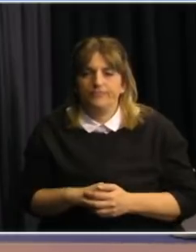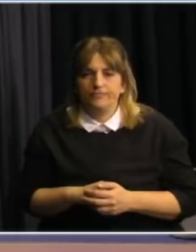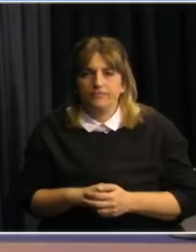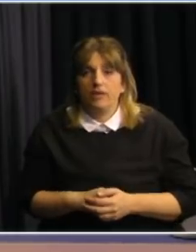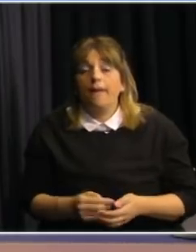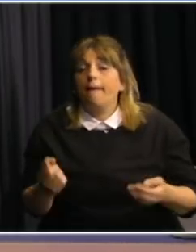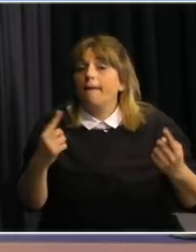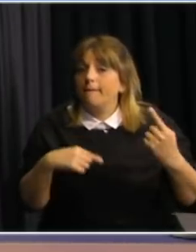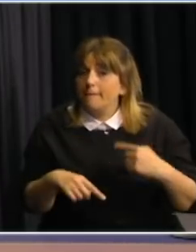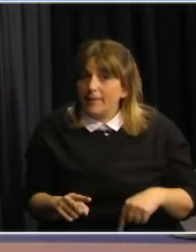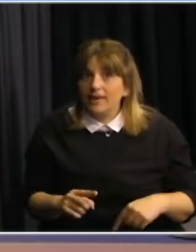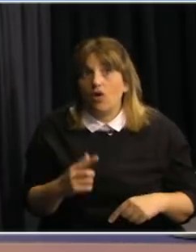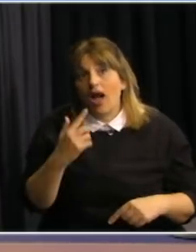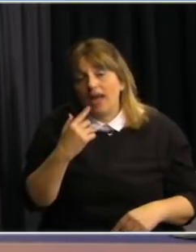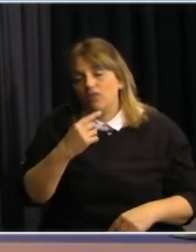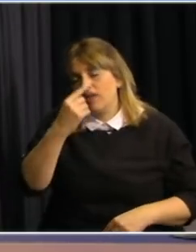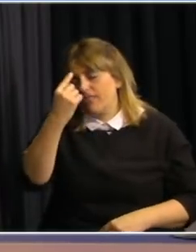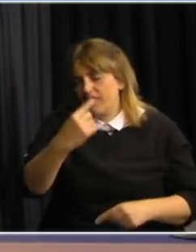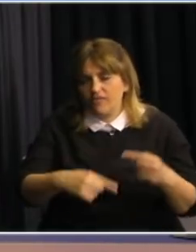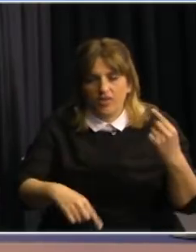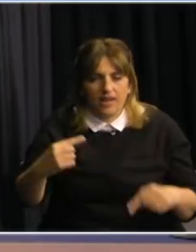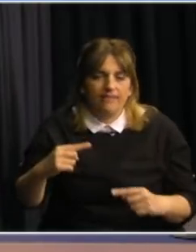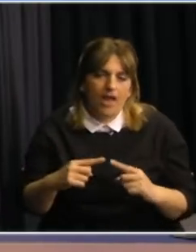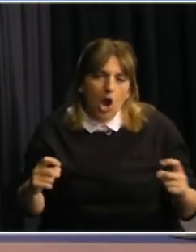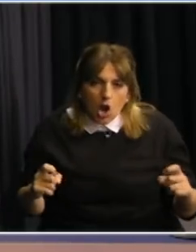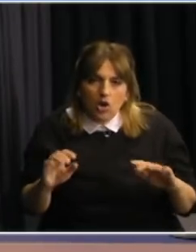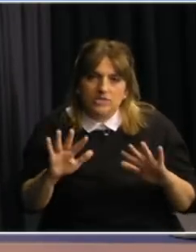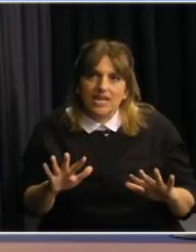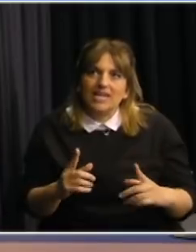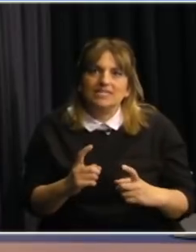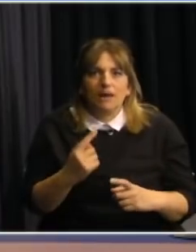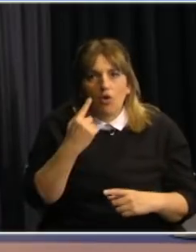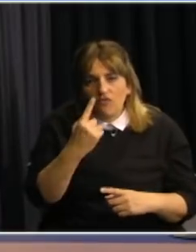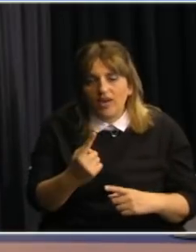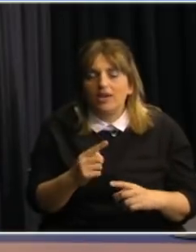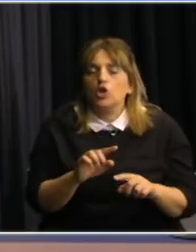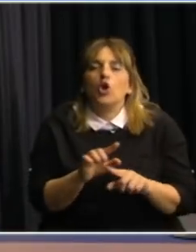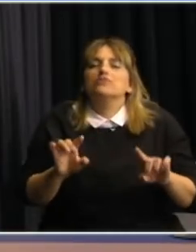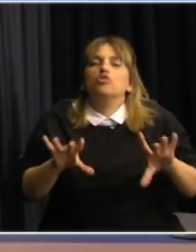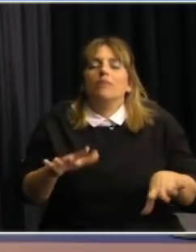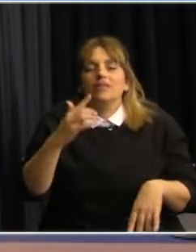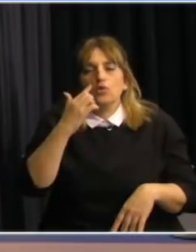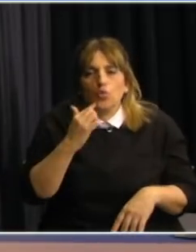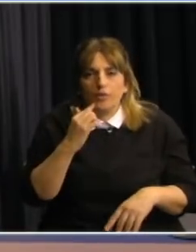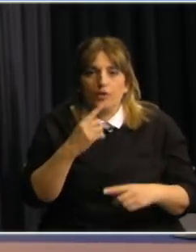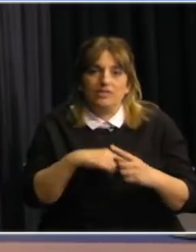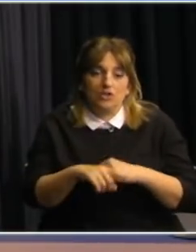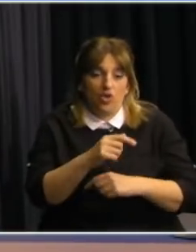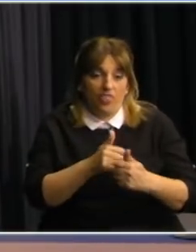pero hay un conjunto de variables que tienen que ser incorporadas al número solamente distancia